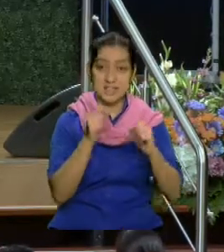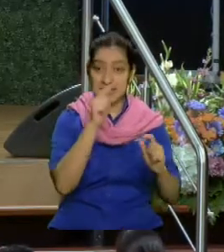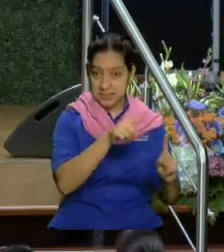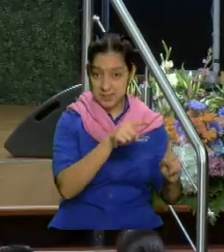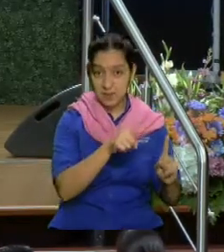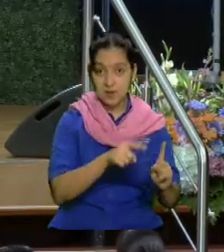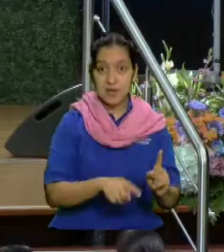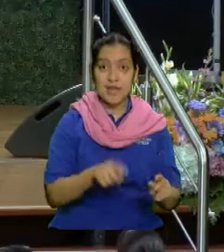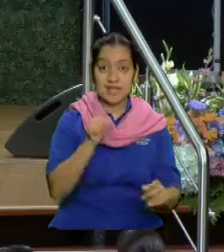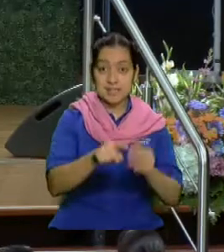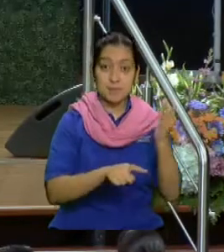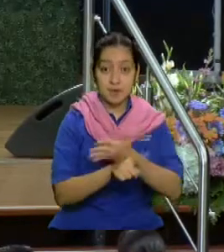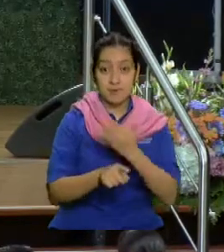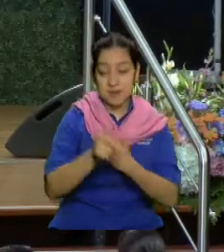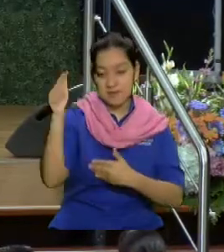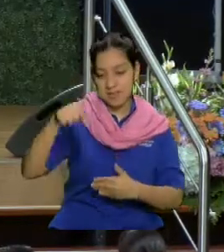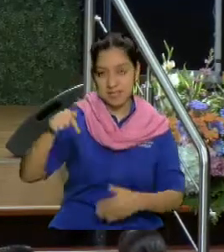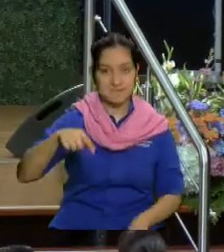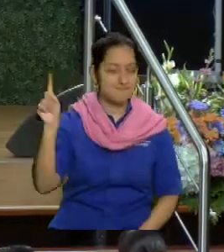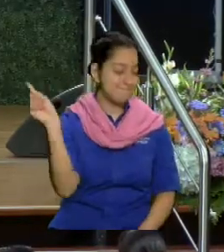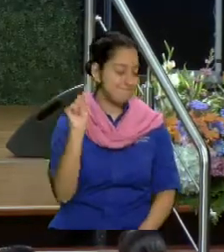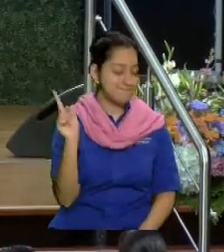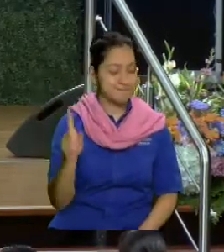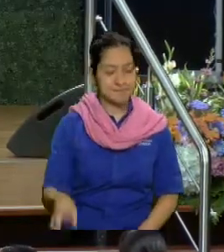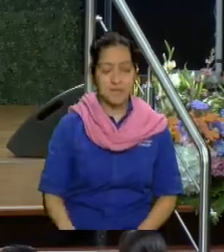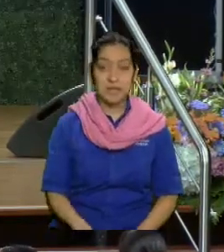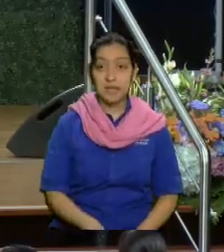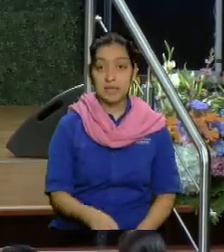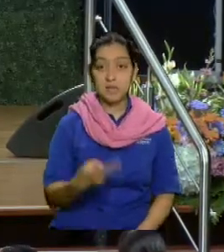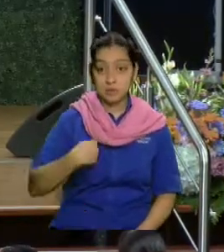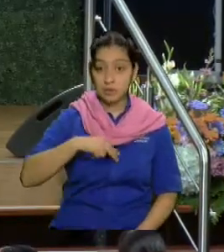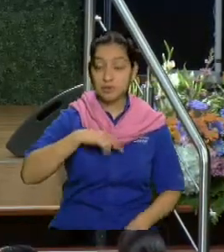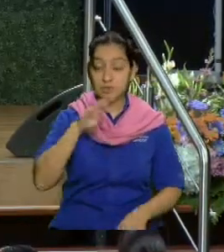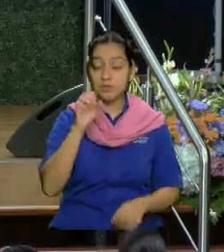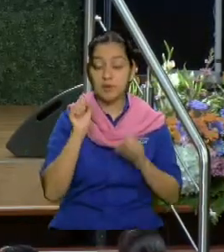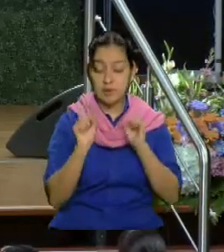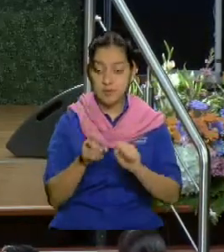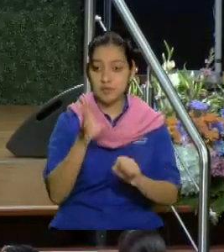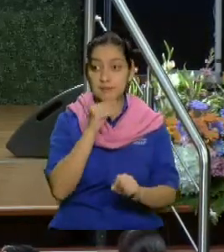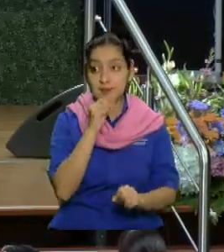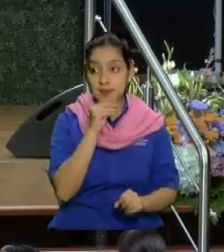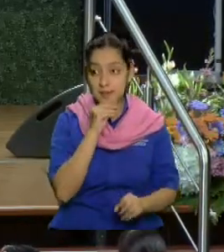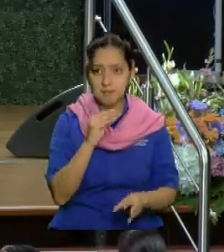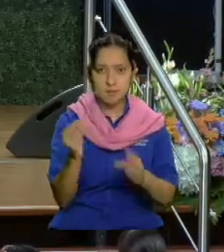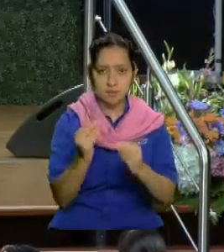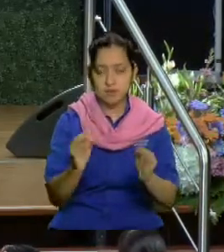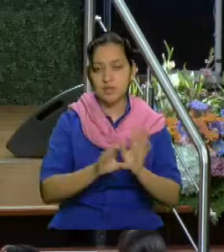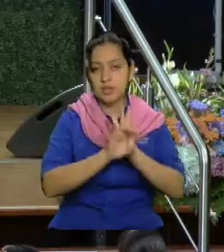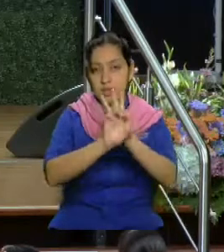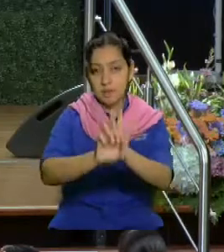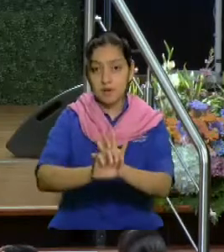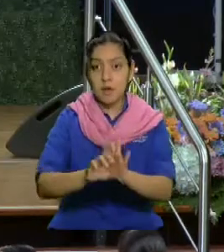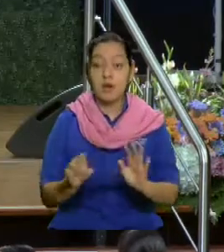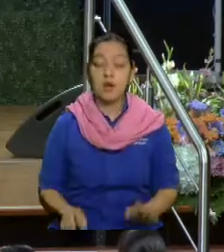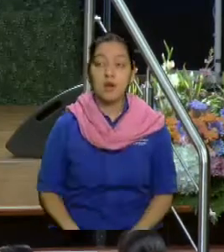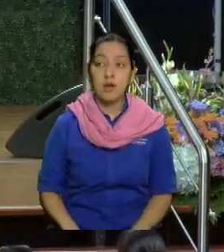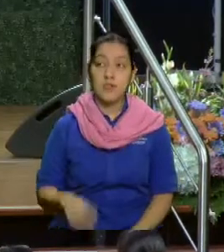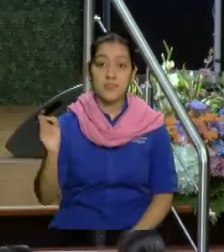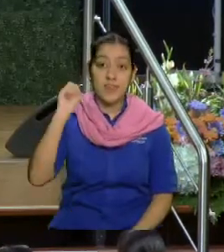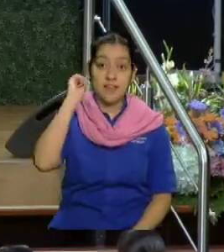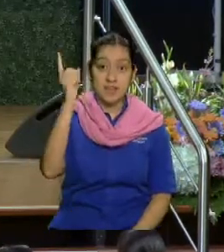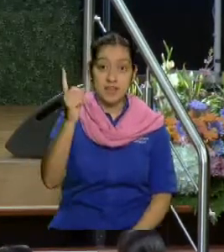así podemos seguir mencionando más y más y más. Le podría mencionar a David. Uno de sus hijos violó a una de sus hijas.